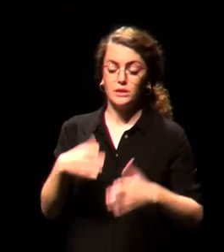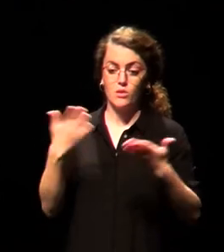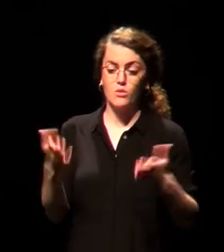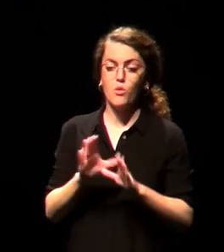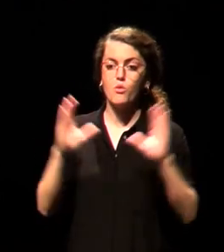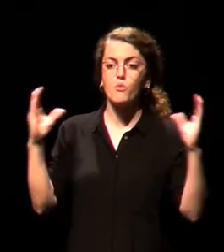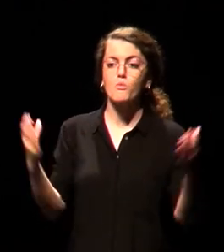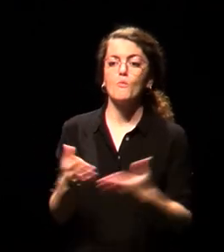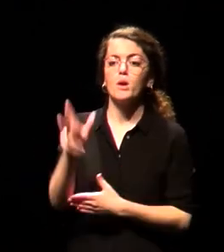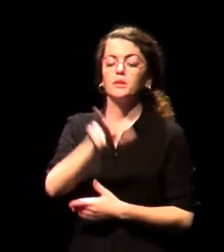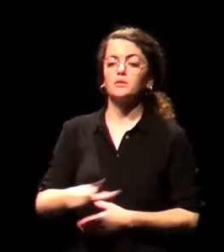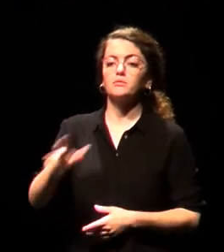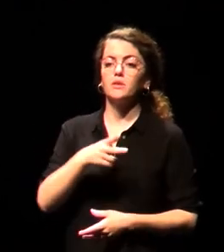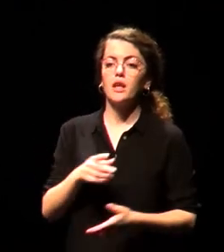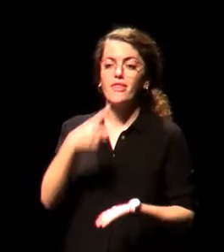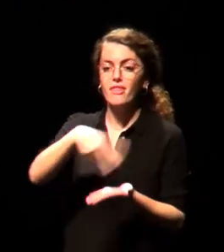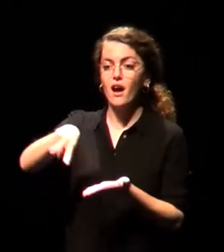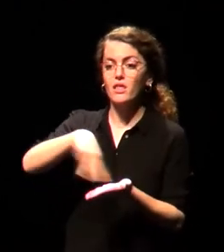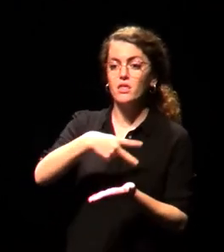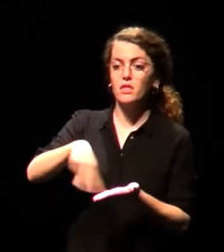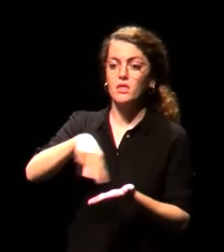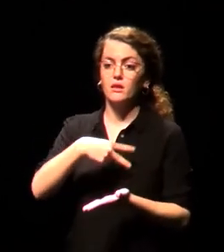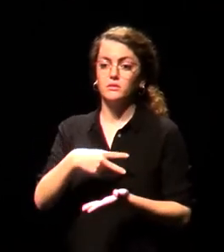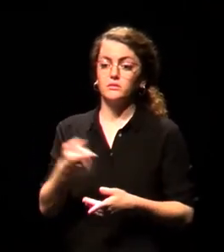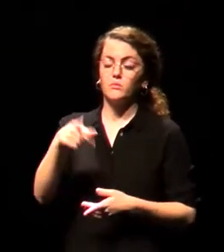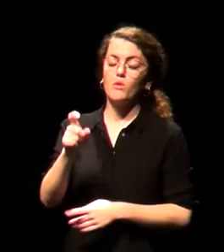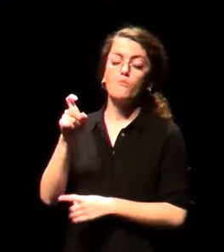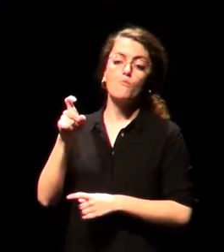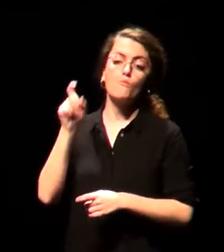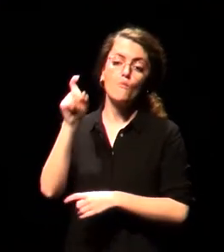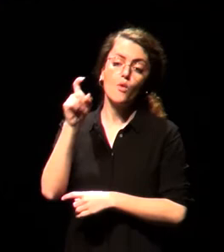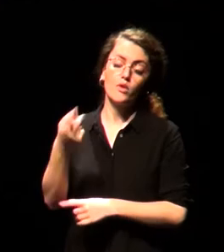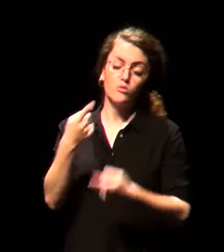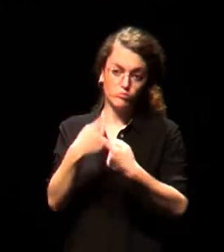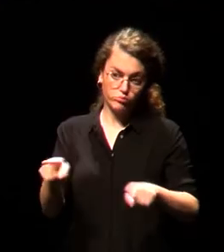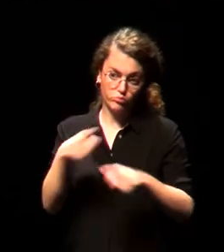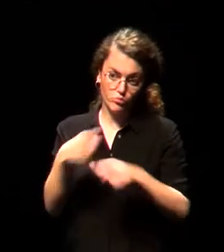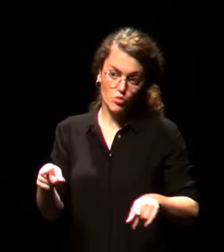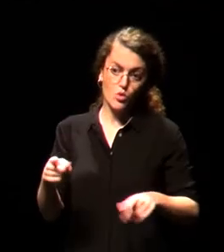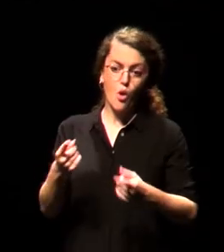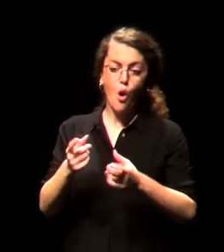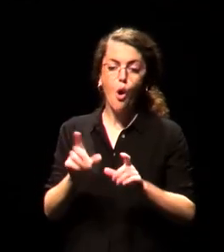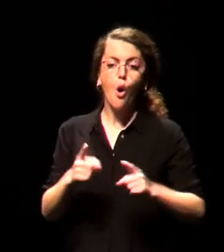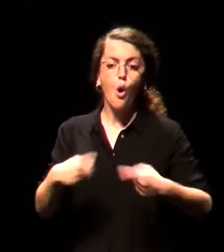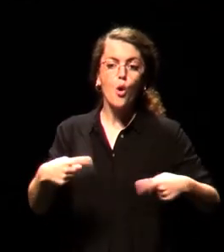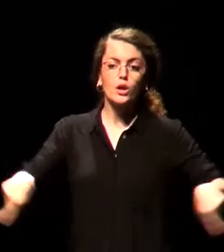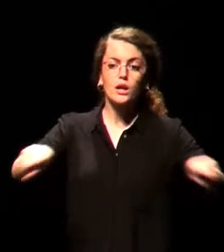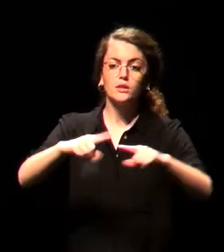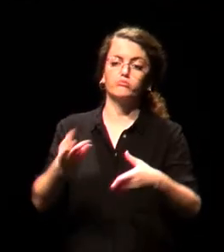el Ballet Nacional de España y un grupo de profesores músicos de la Orquesta Nacional de España con la participación de varios colectivos sociales.